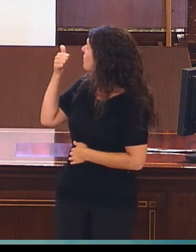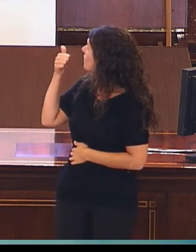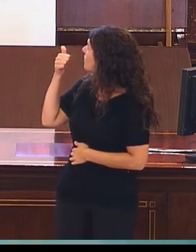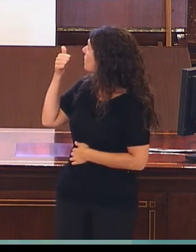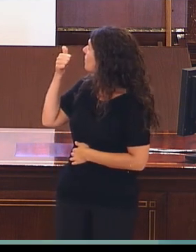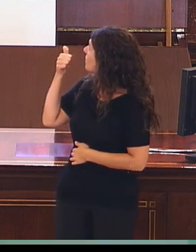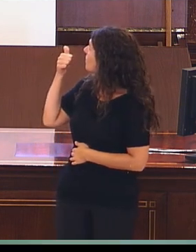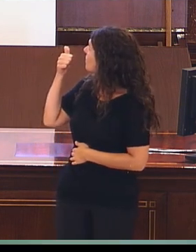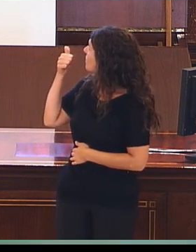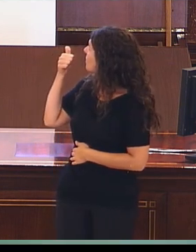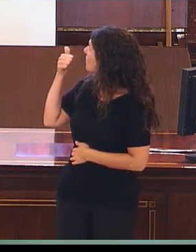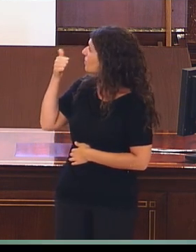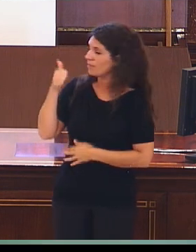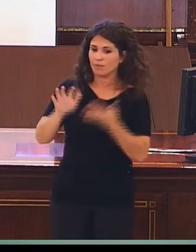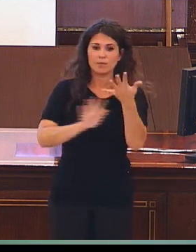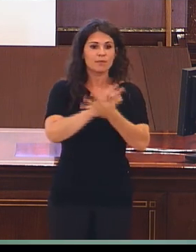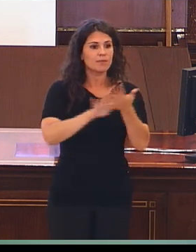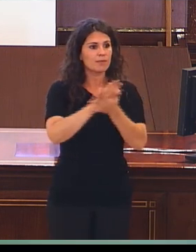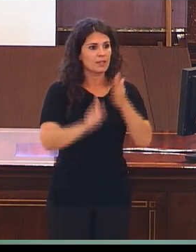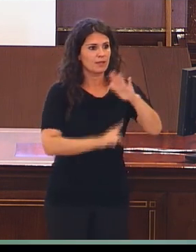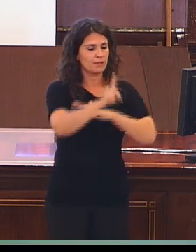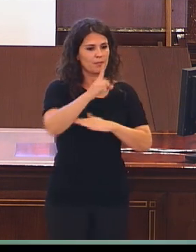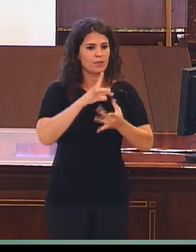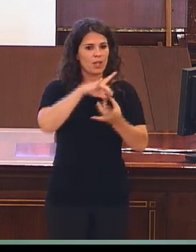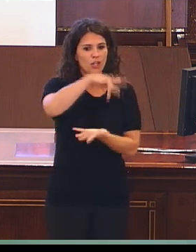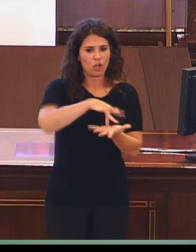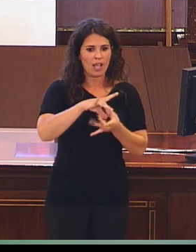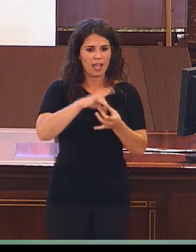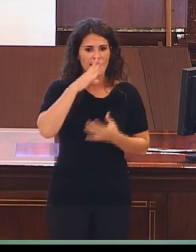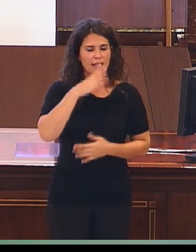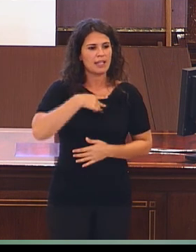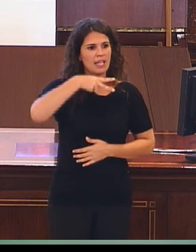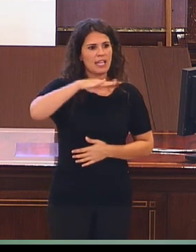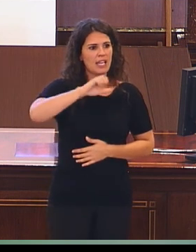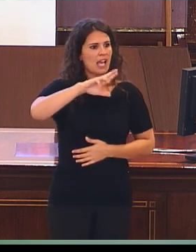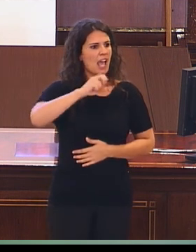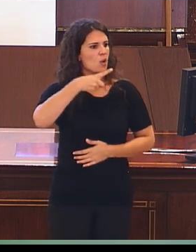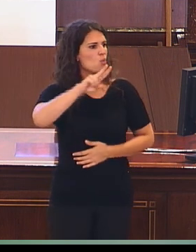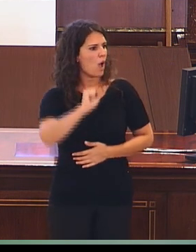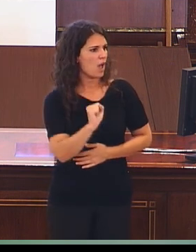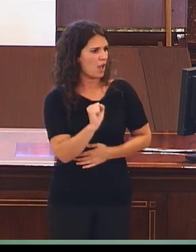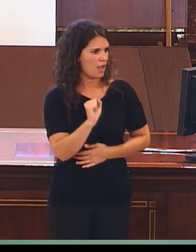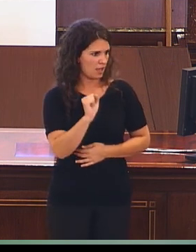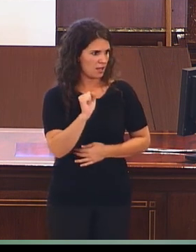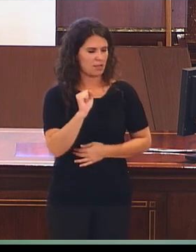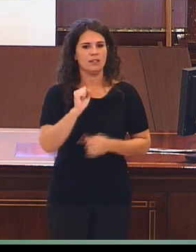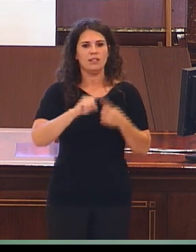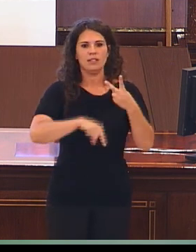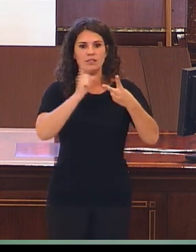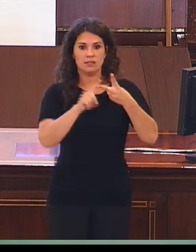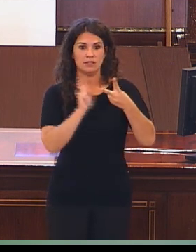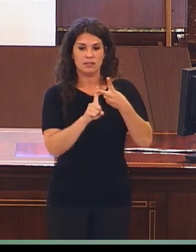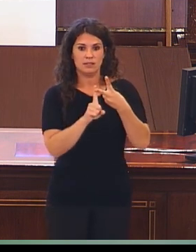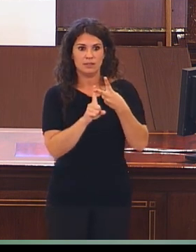desarrollo de la lengua de signos nicaragüense, es el que ha recibido más citas. El siguiente